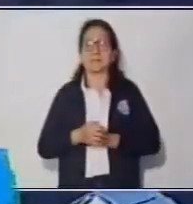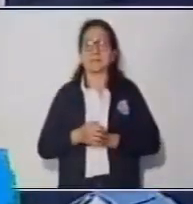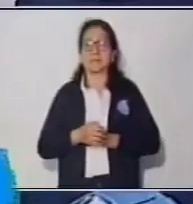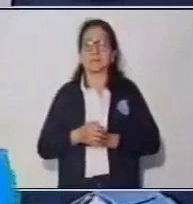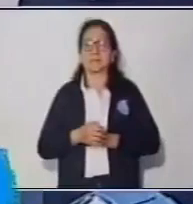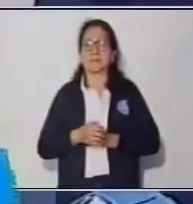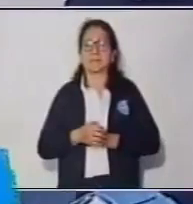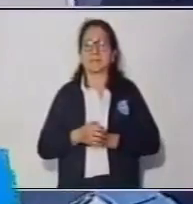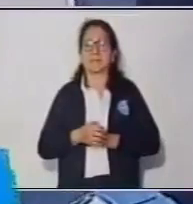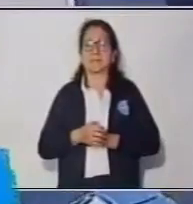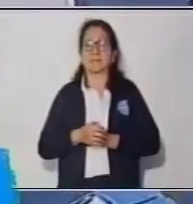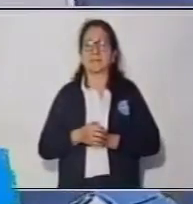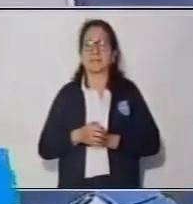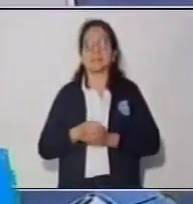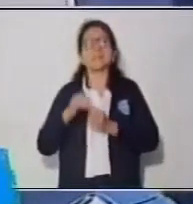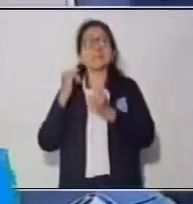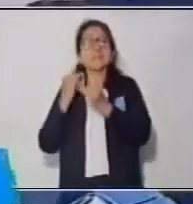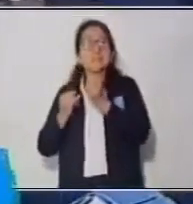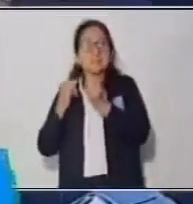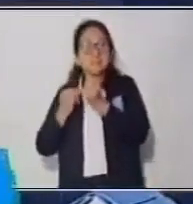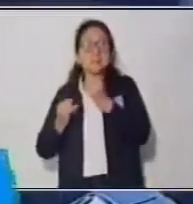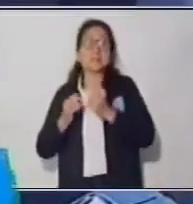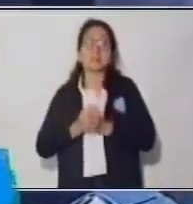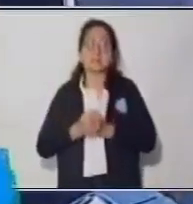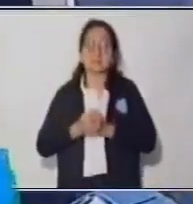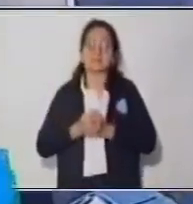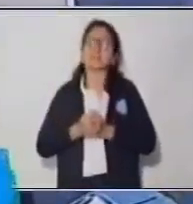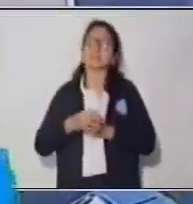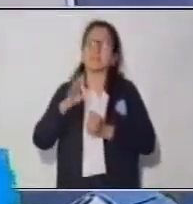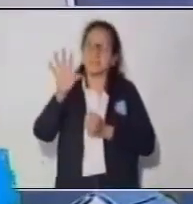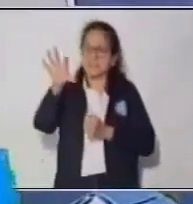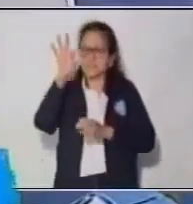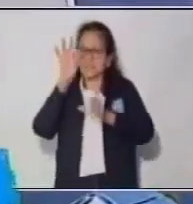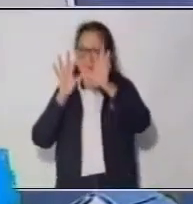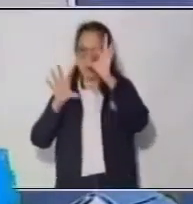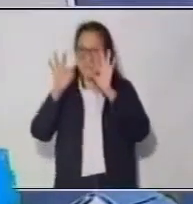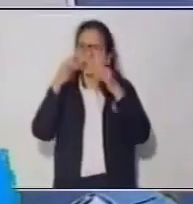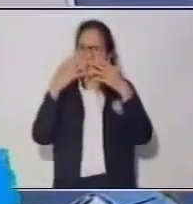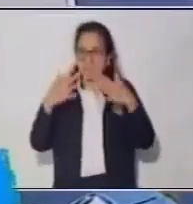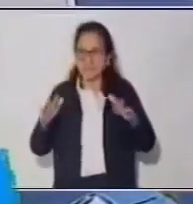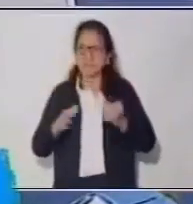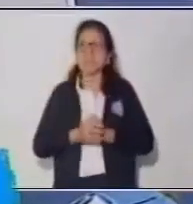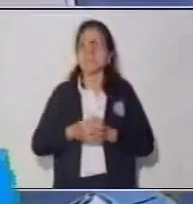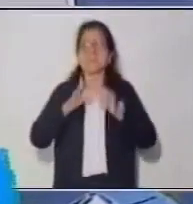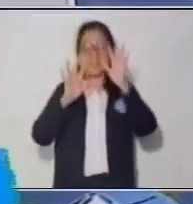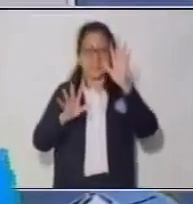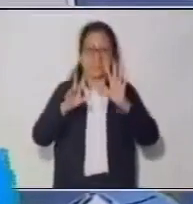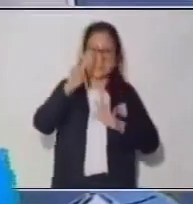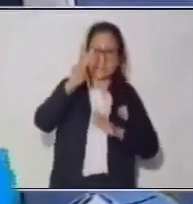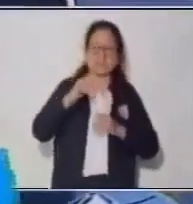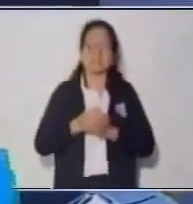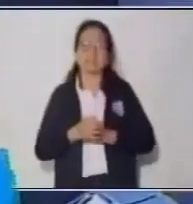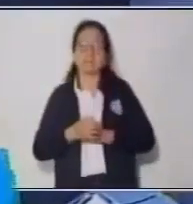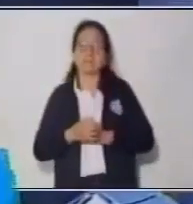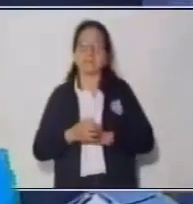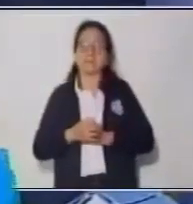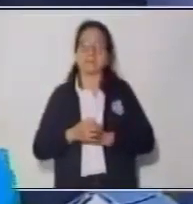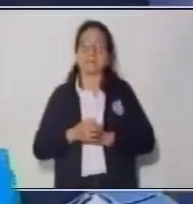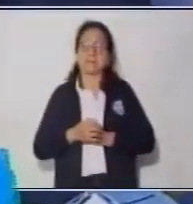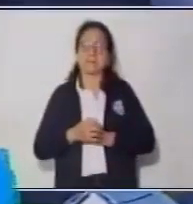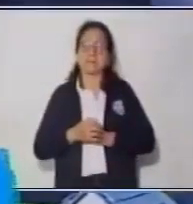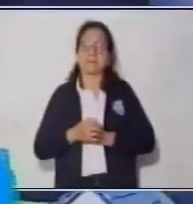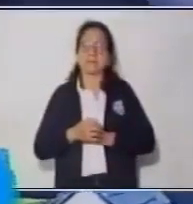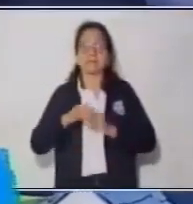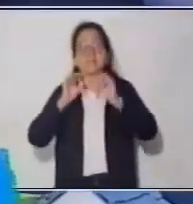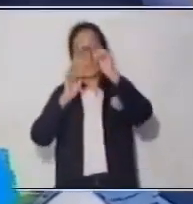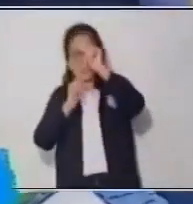Entonces, y por último, tenemos los que ya encontramos. que era el 12, que era